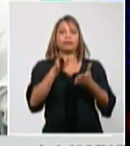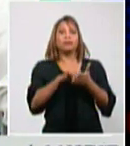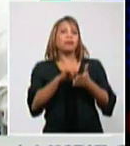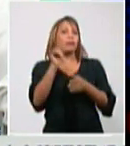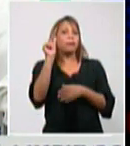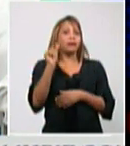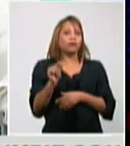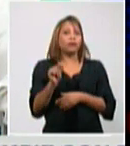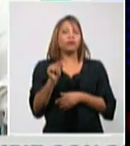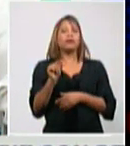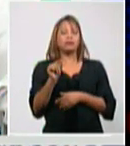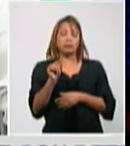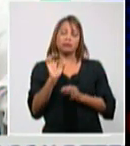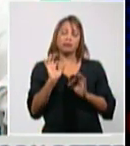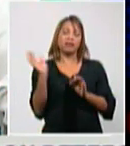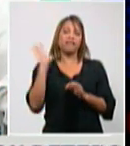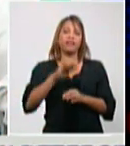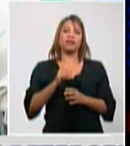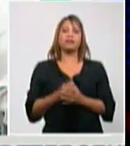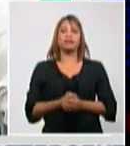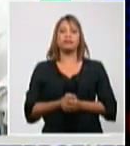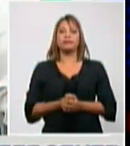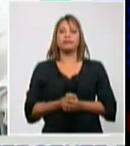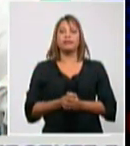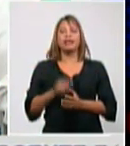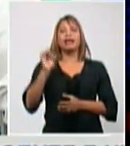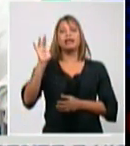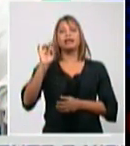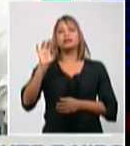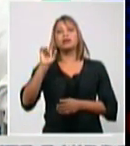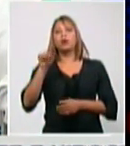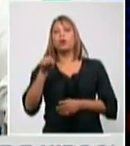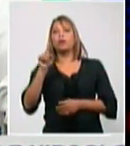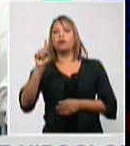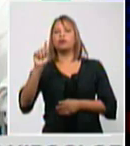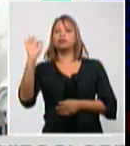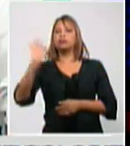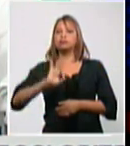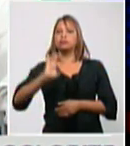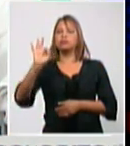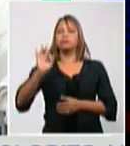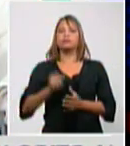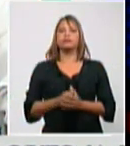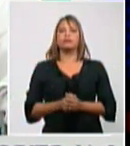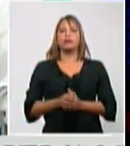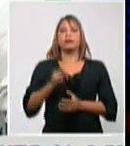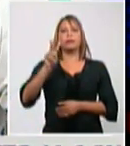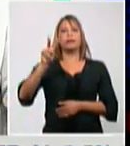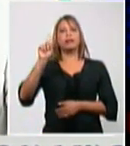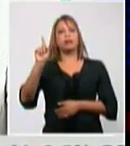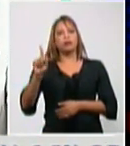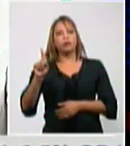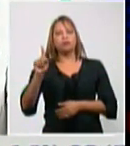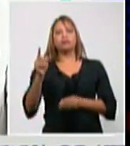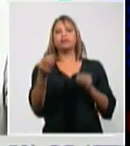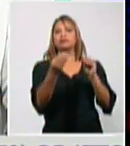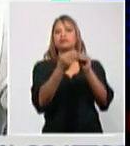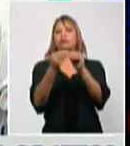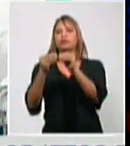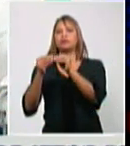importados el 15,1% 21 son contactos de casos